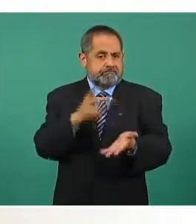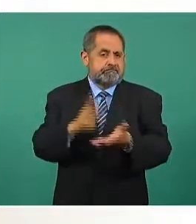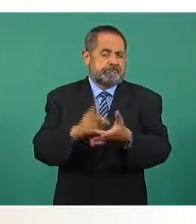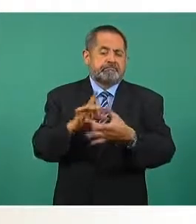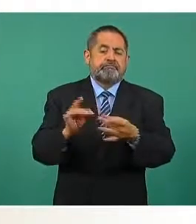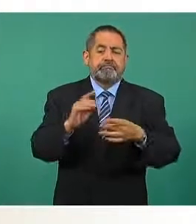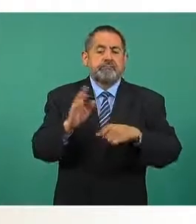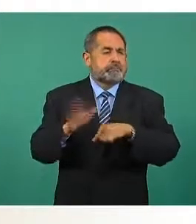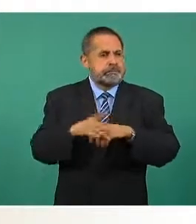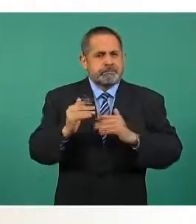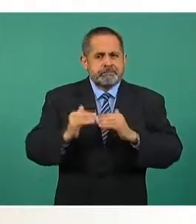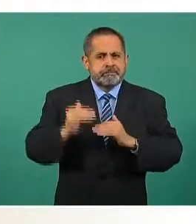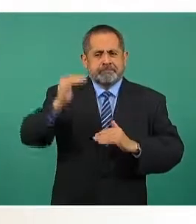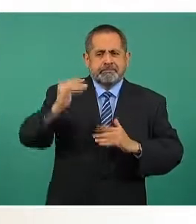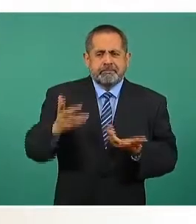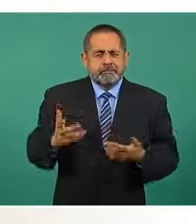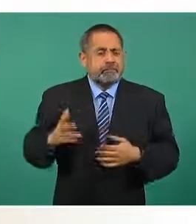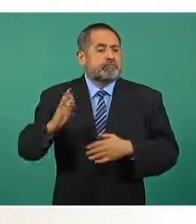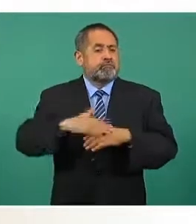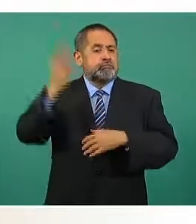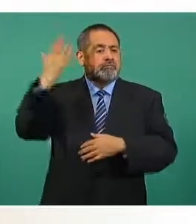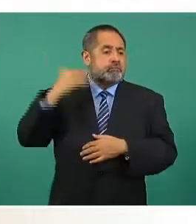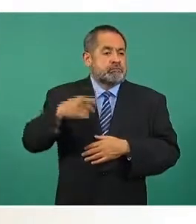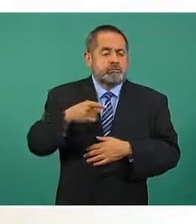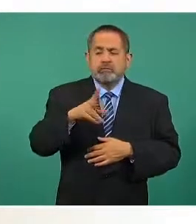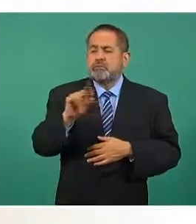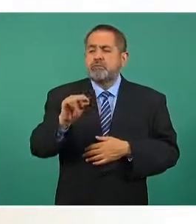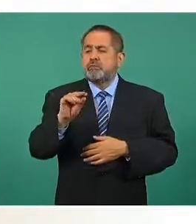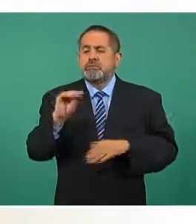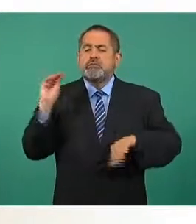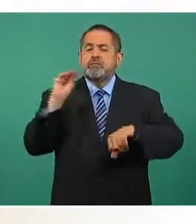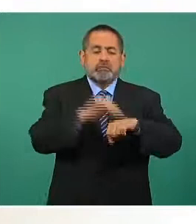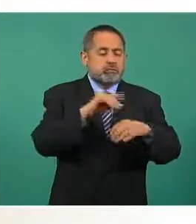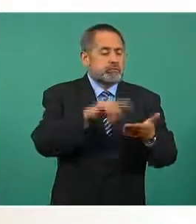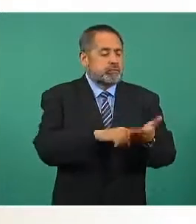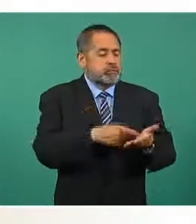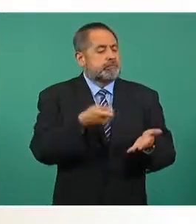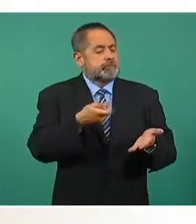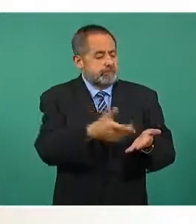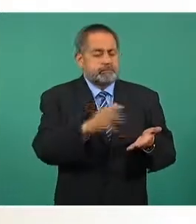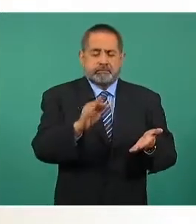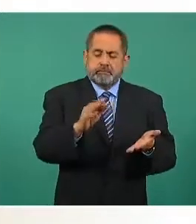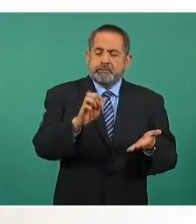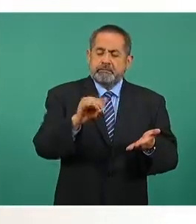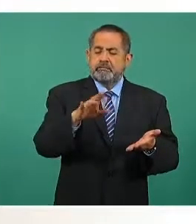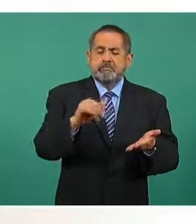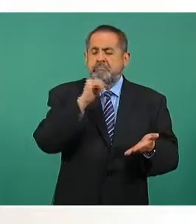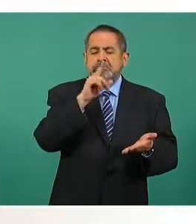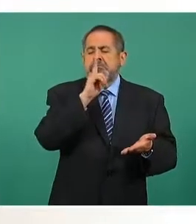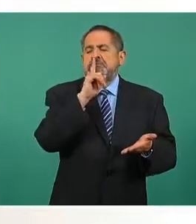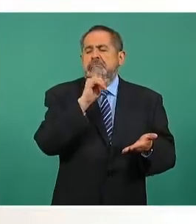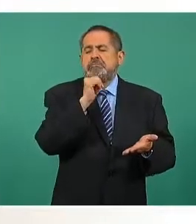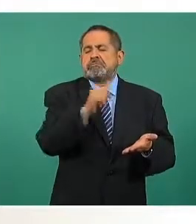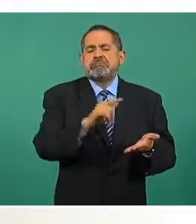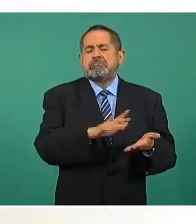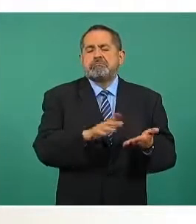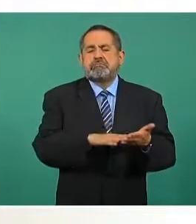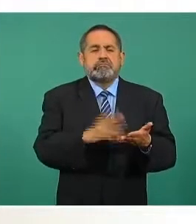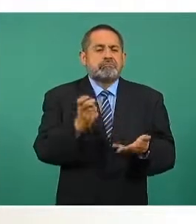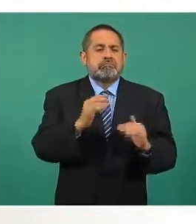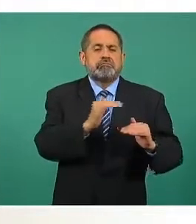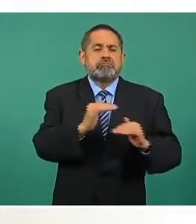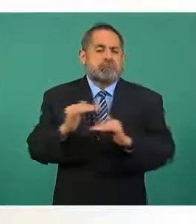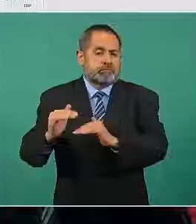este delito se empezó a tipificar con una metodología clara a partir de dos mil diecinueve